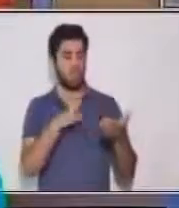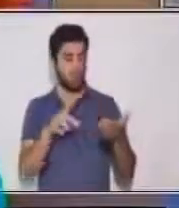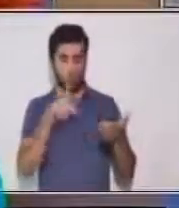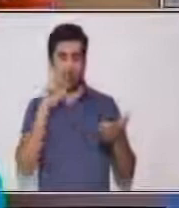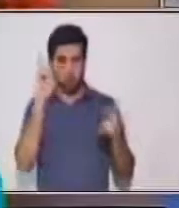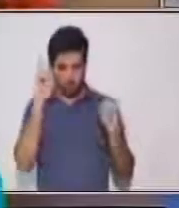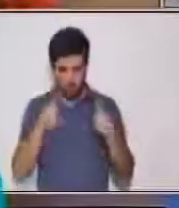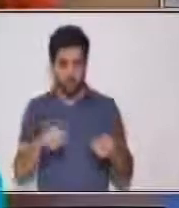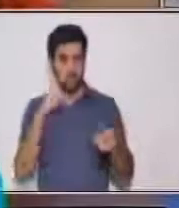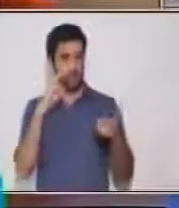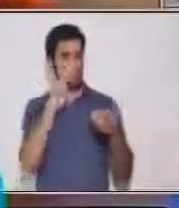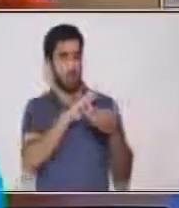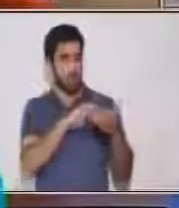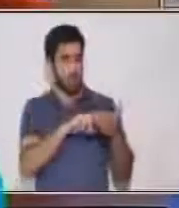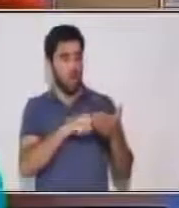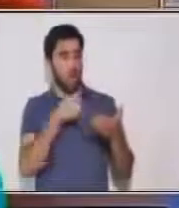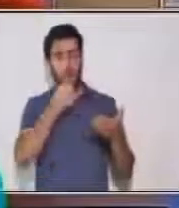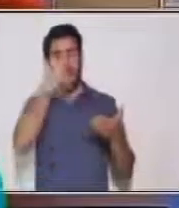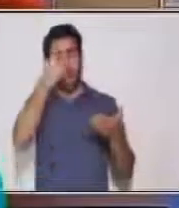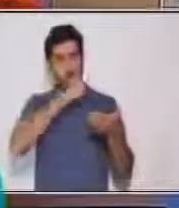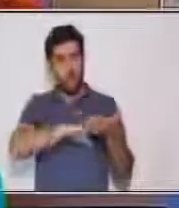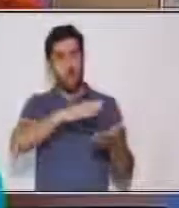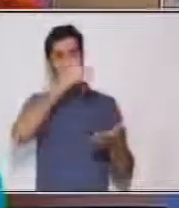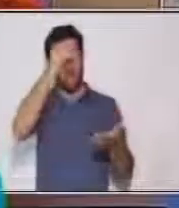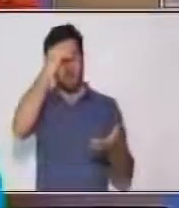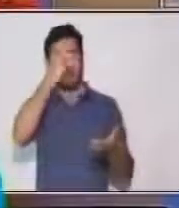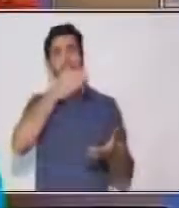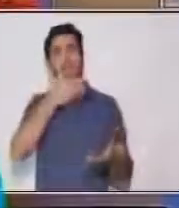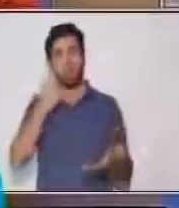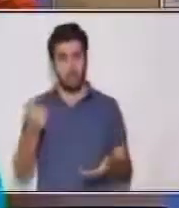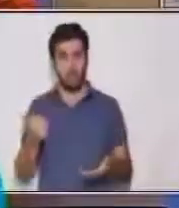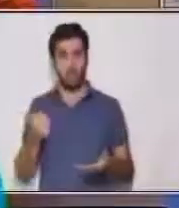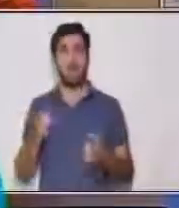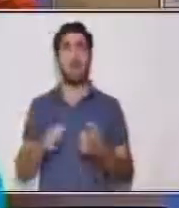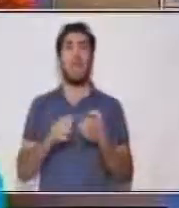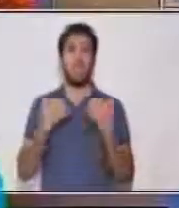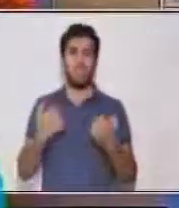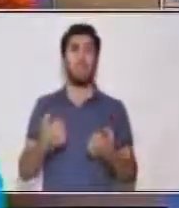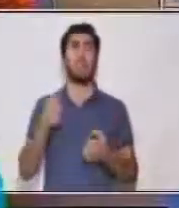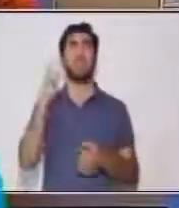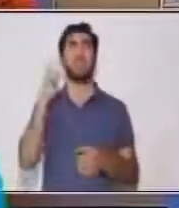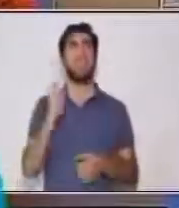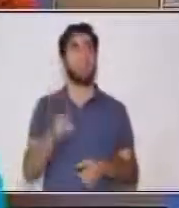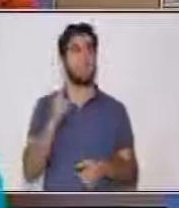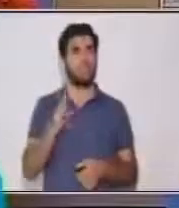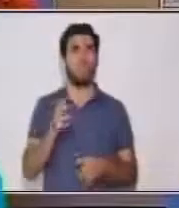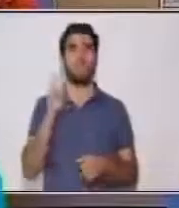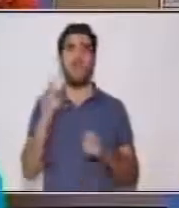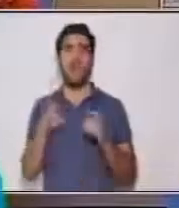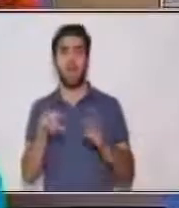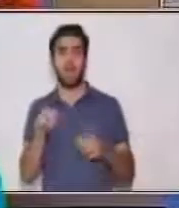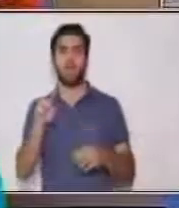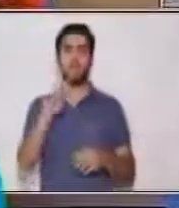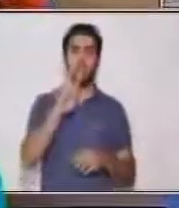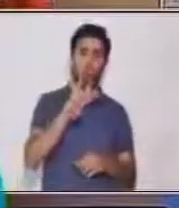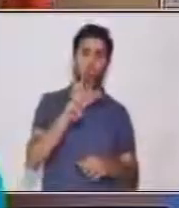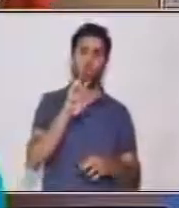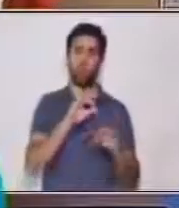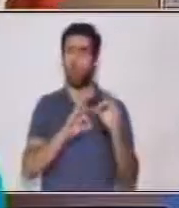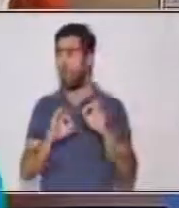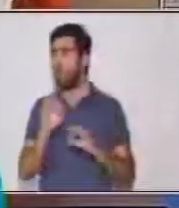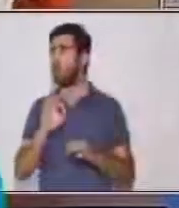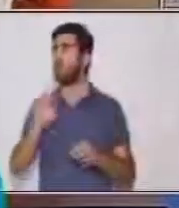leyendo. Entonces vamos a encontrar que siempre van a ser escritos a veces en dos o tres columnas.